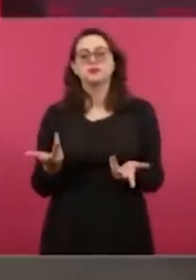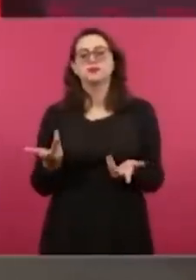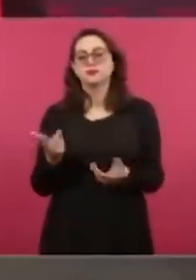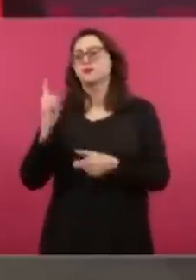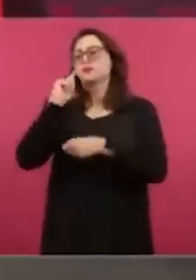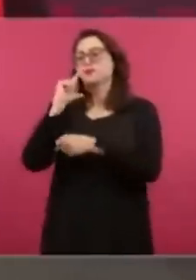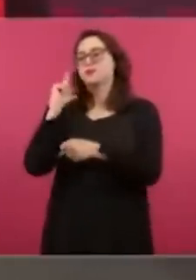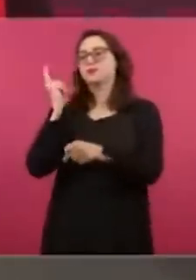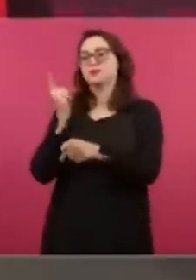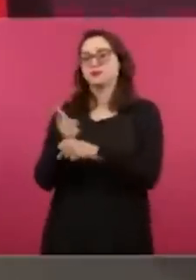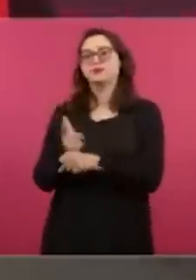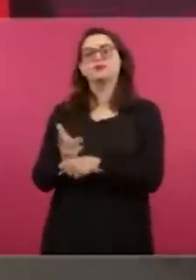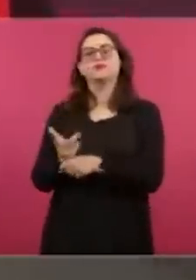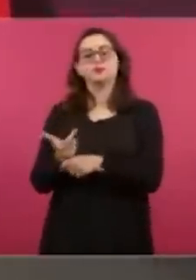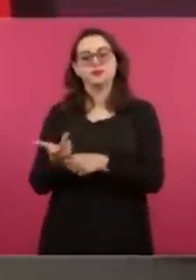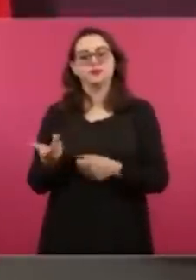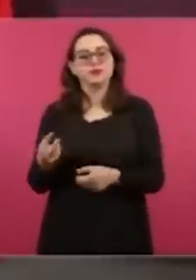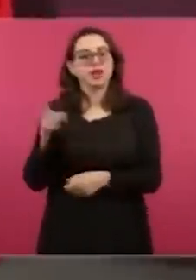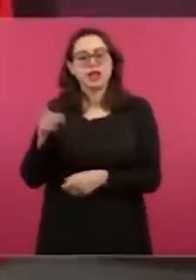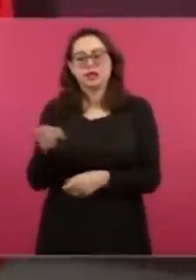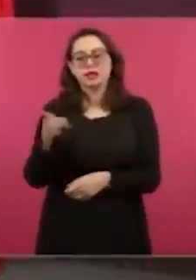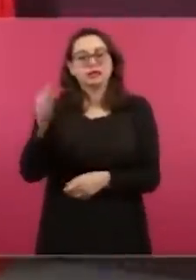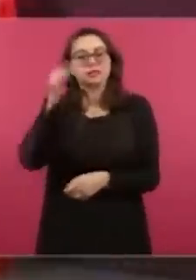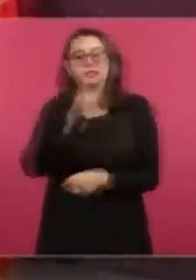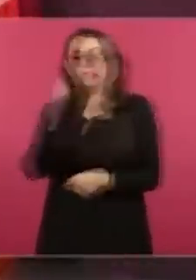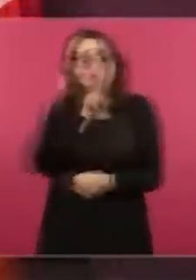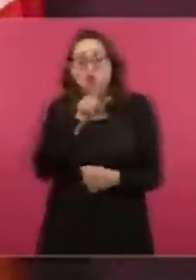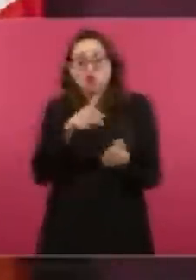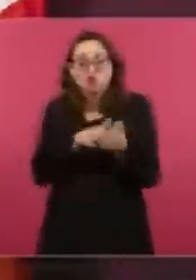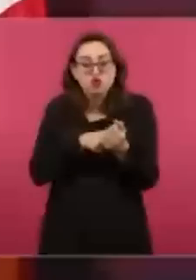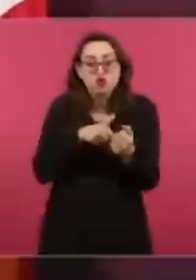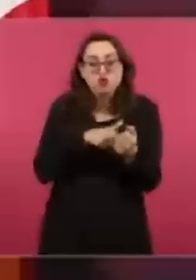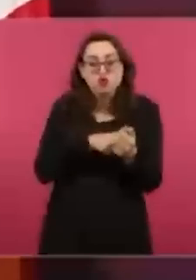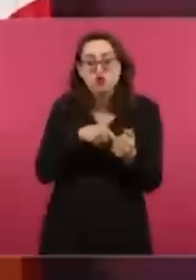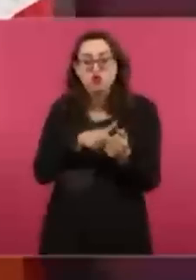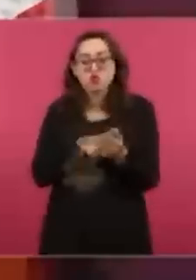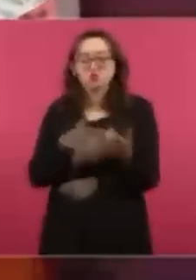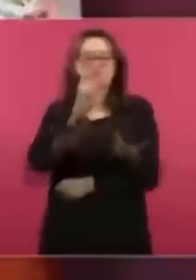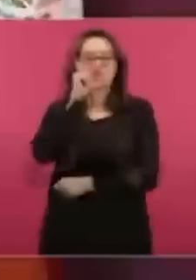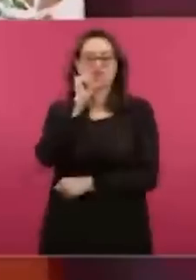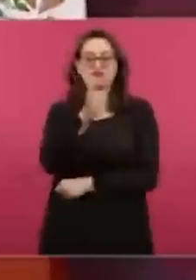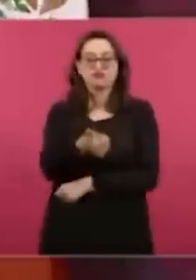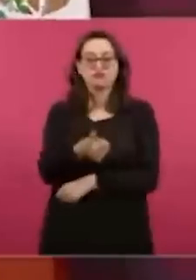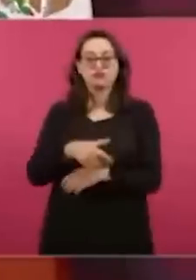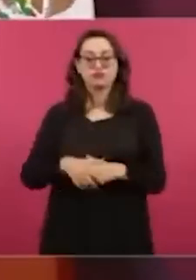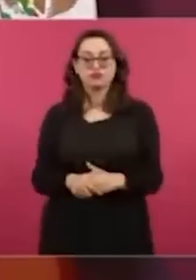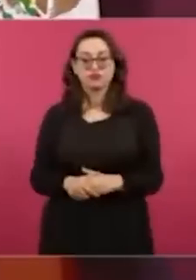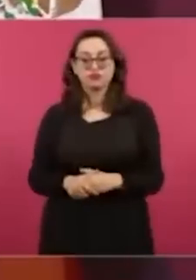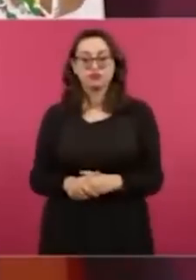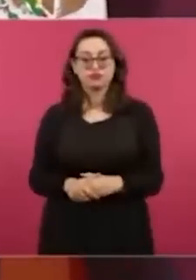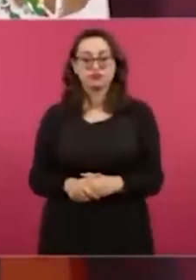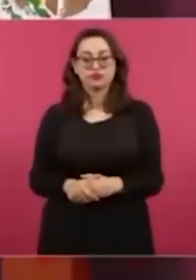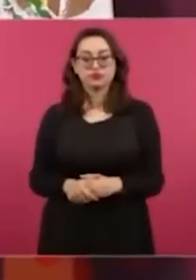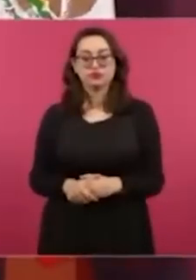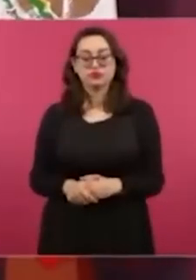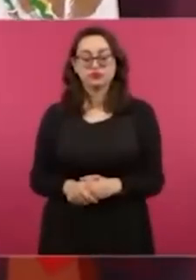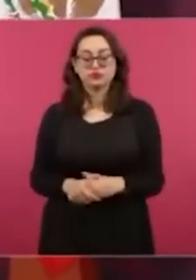en contra del proyecto, y sin embargo, permanecía